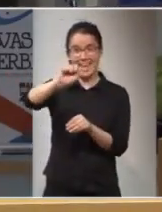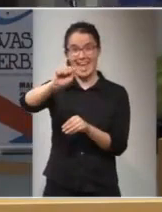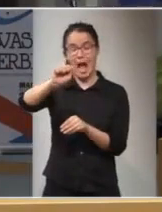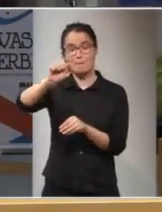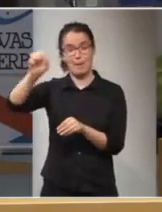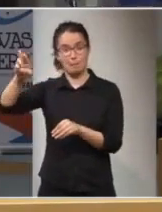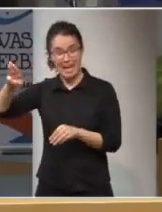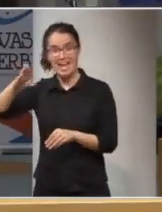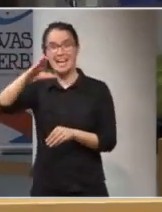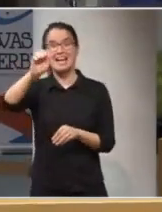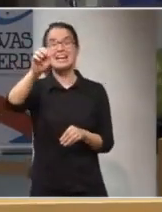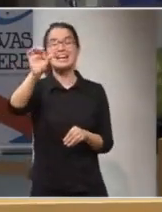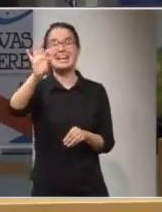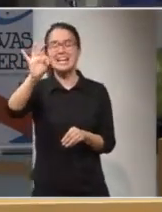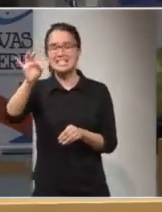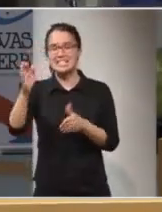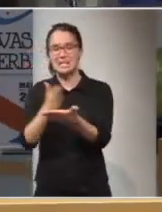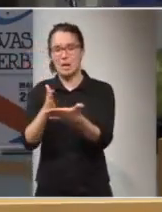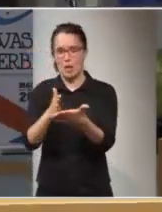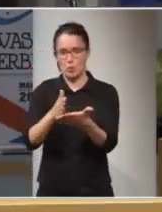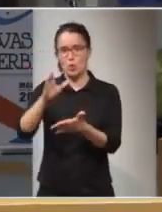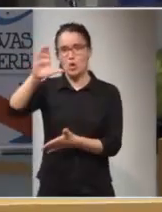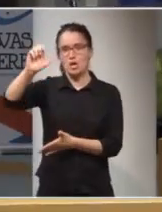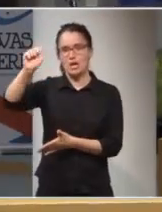LineAppCast, CAST separado, C-A-S-T,